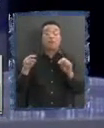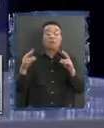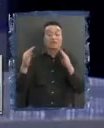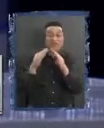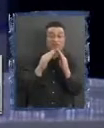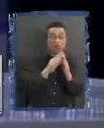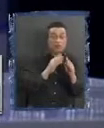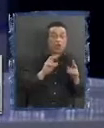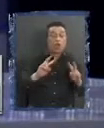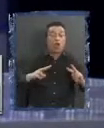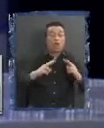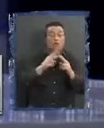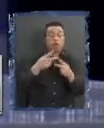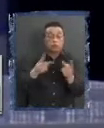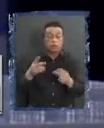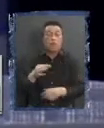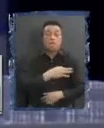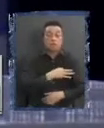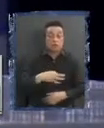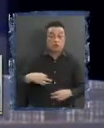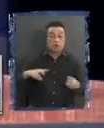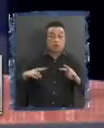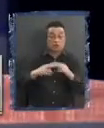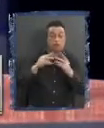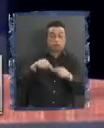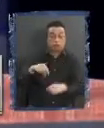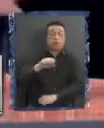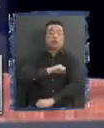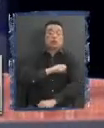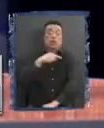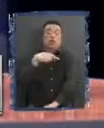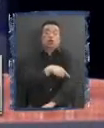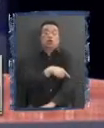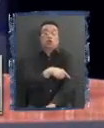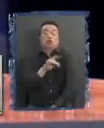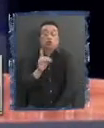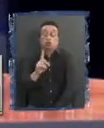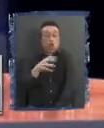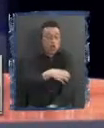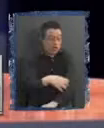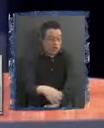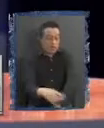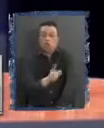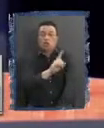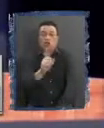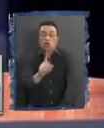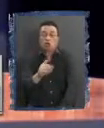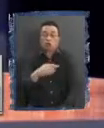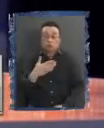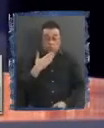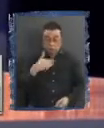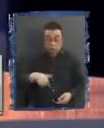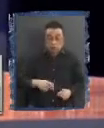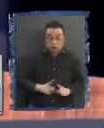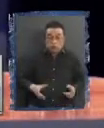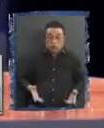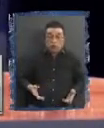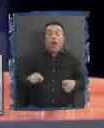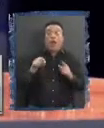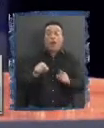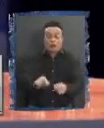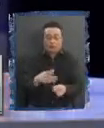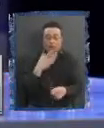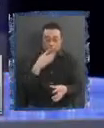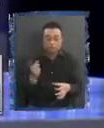se decide en el Ministerio de Obras Públicas aquí en Santiago, no en las regiones incluidas las nuestras. Entonces yo digo, pertinencia,